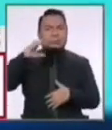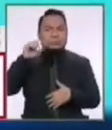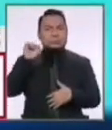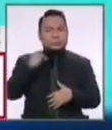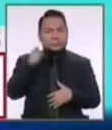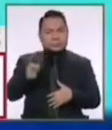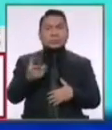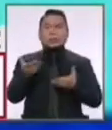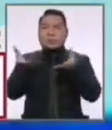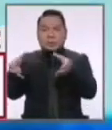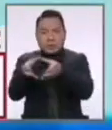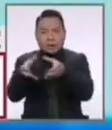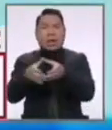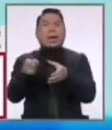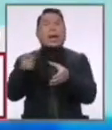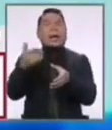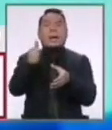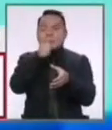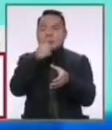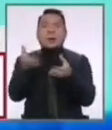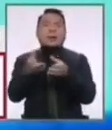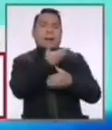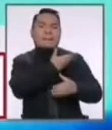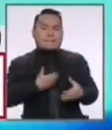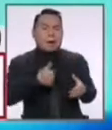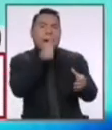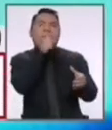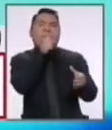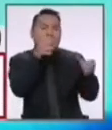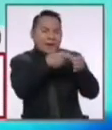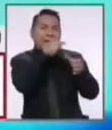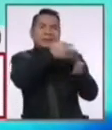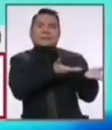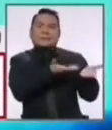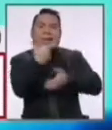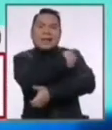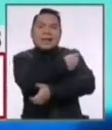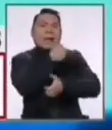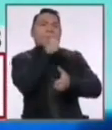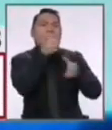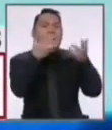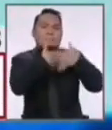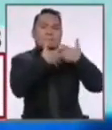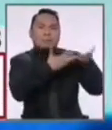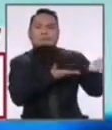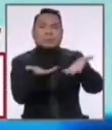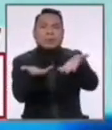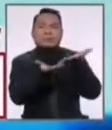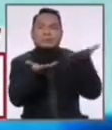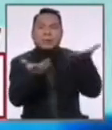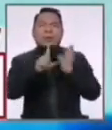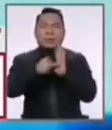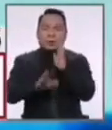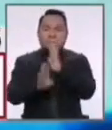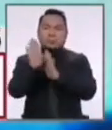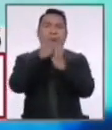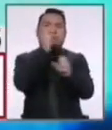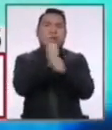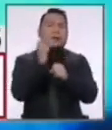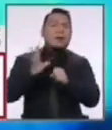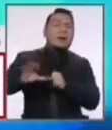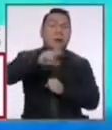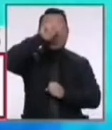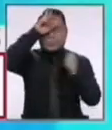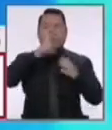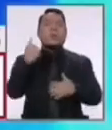sector público, pero sobre todo el sector privado, pueda colaborar para traer las vacunas y después para generar con inversión trabajo para todos los